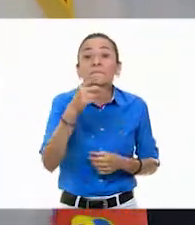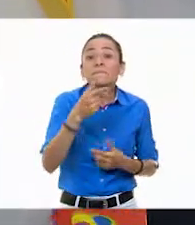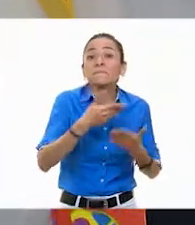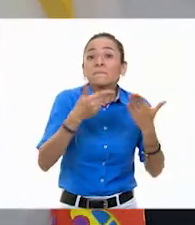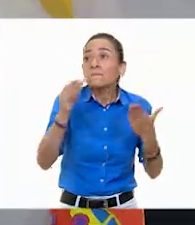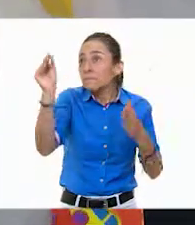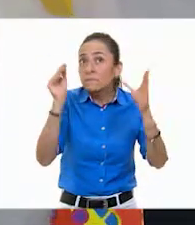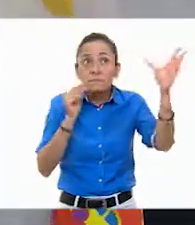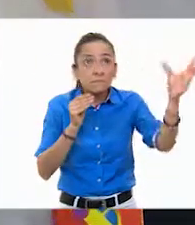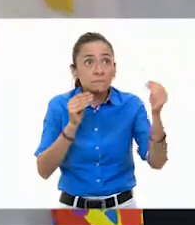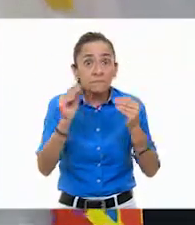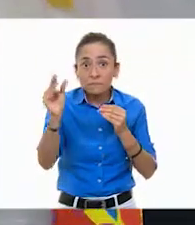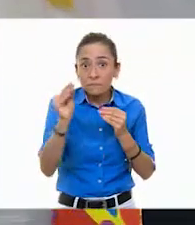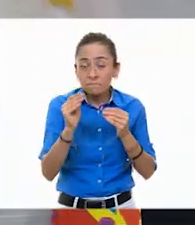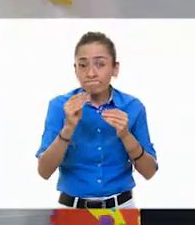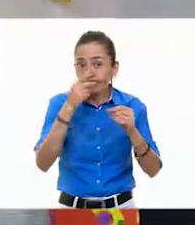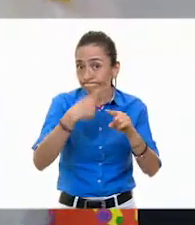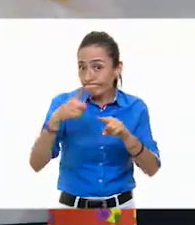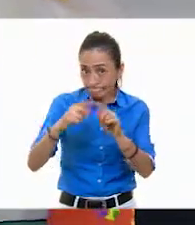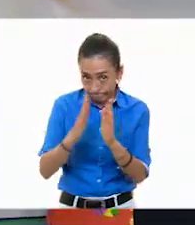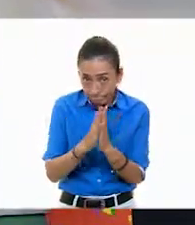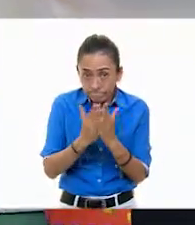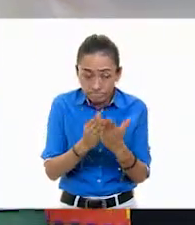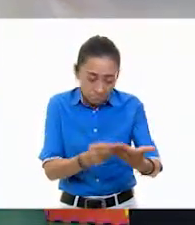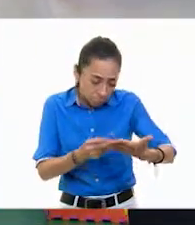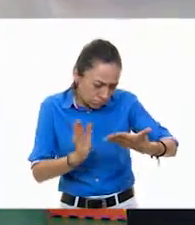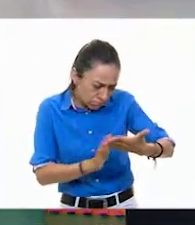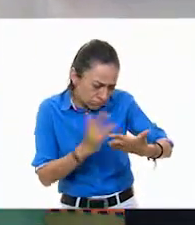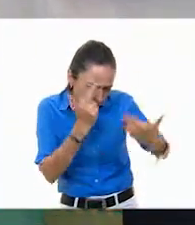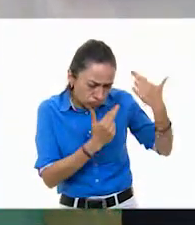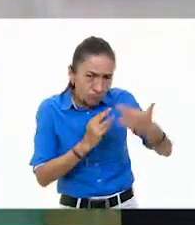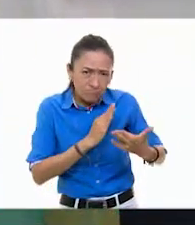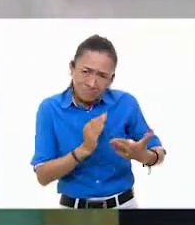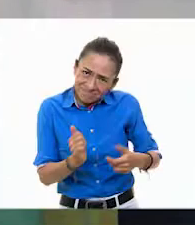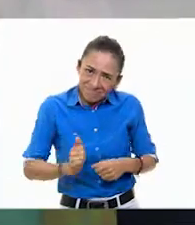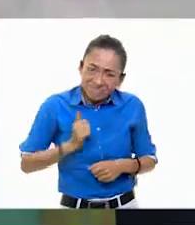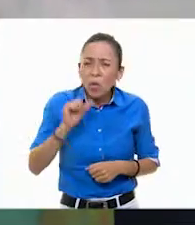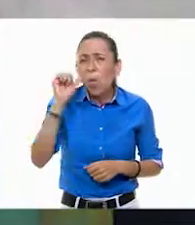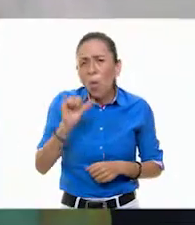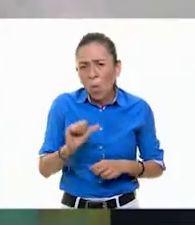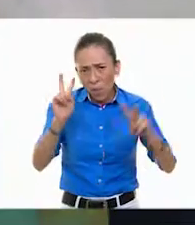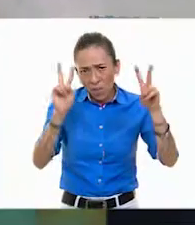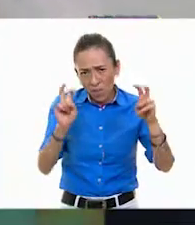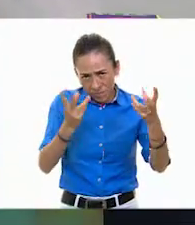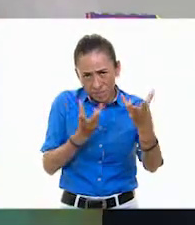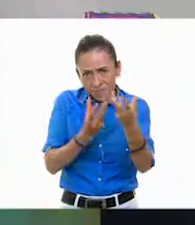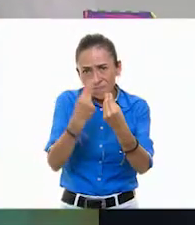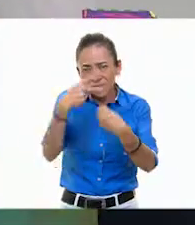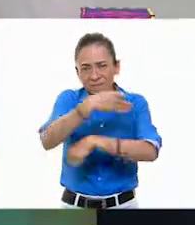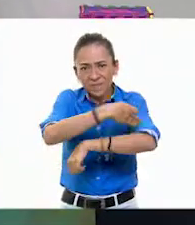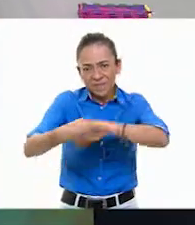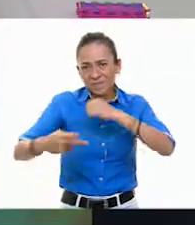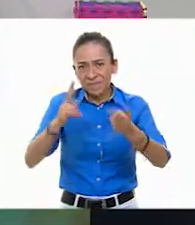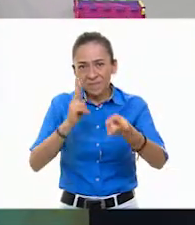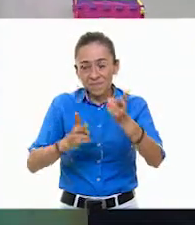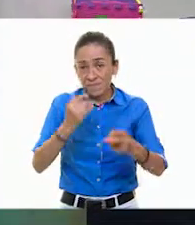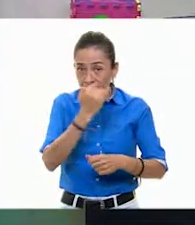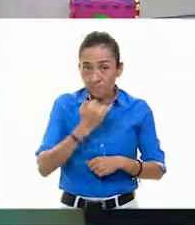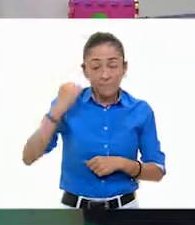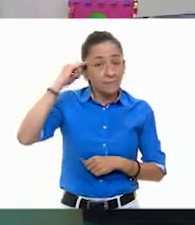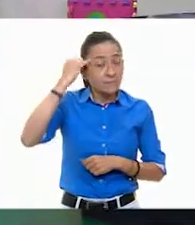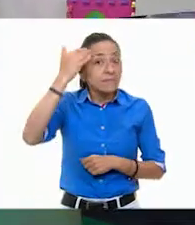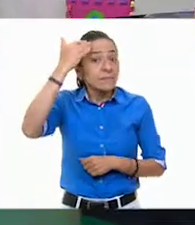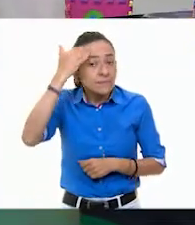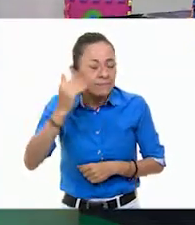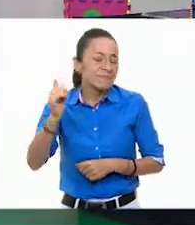consulta otros libros y comenta el tema de hoy con tu familia. Si tienes la fortuna de hablar una lengua indígena, aprovecha